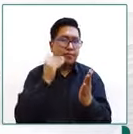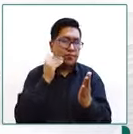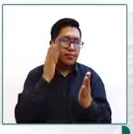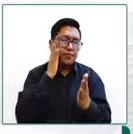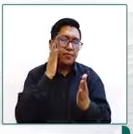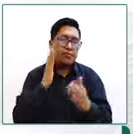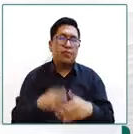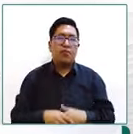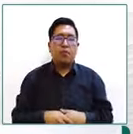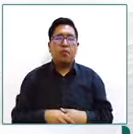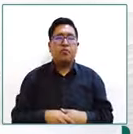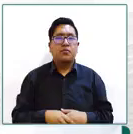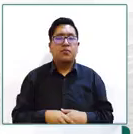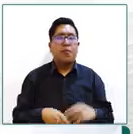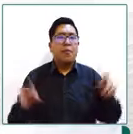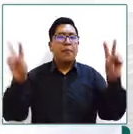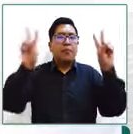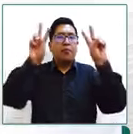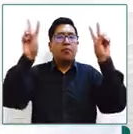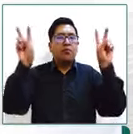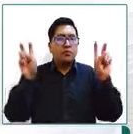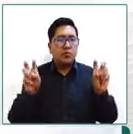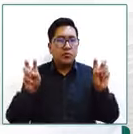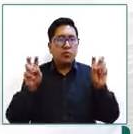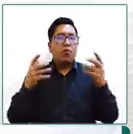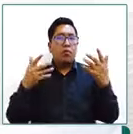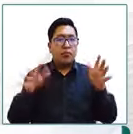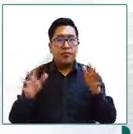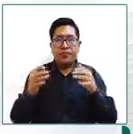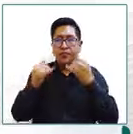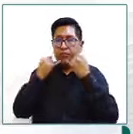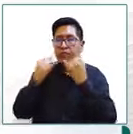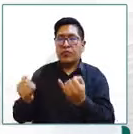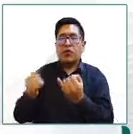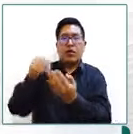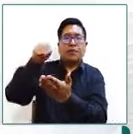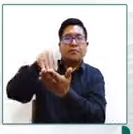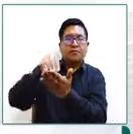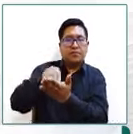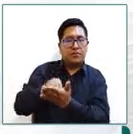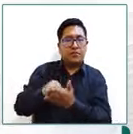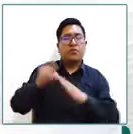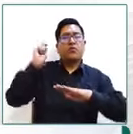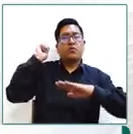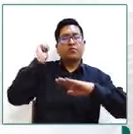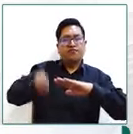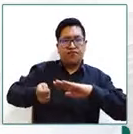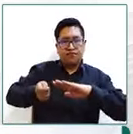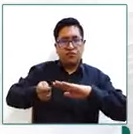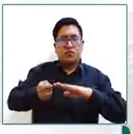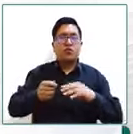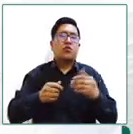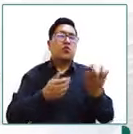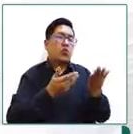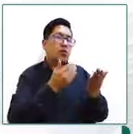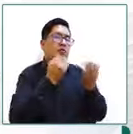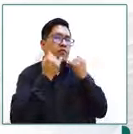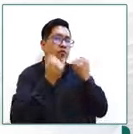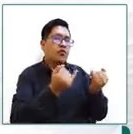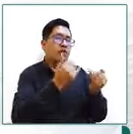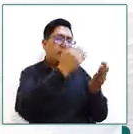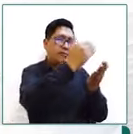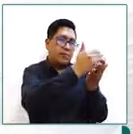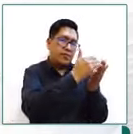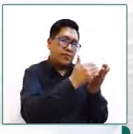porque por un lado podemos tener información de los juzgados y por el otro también